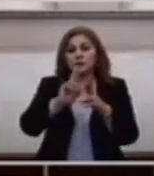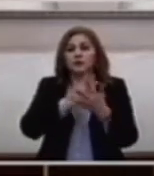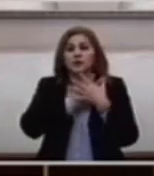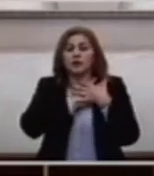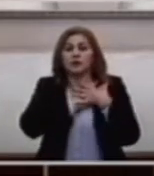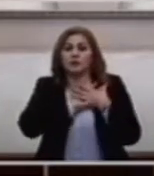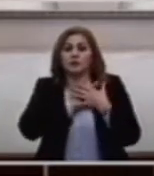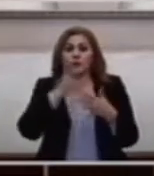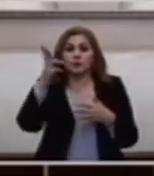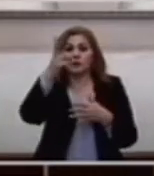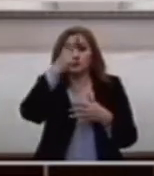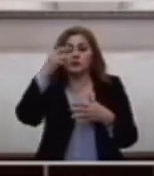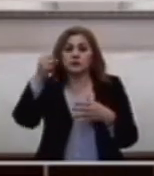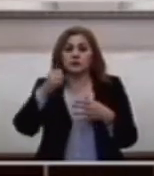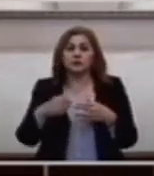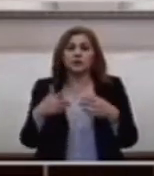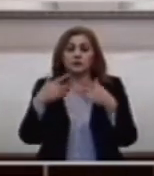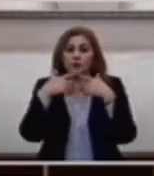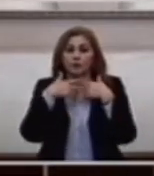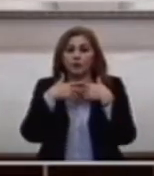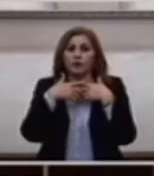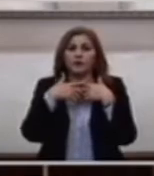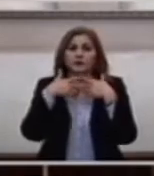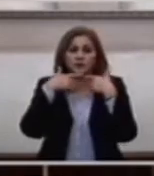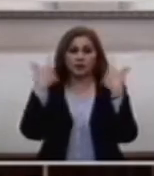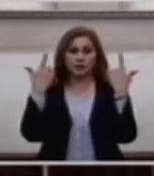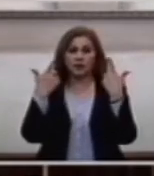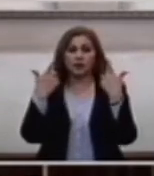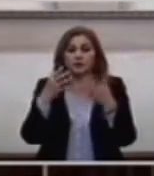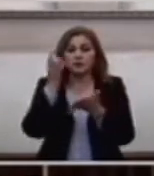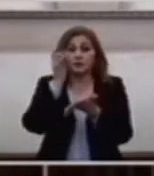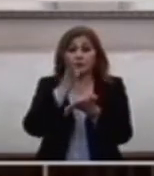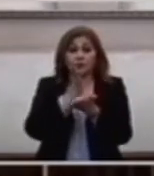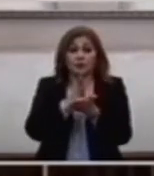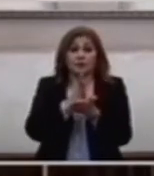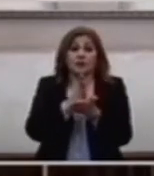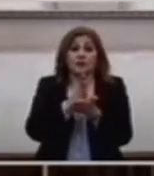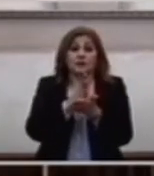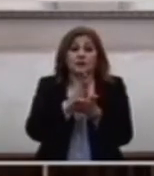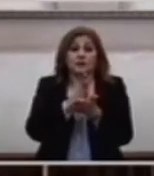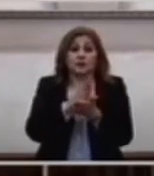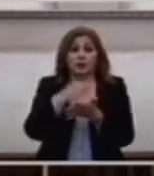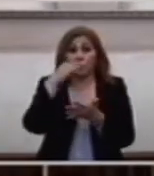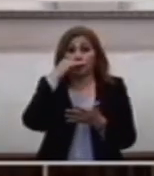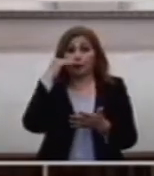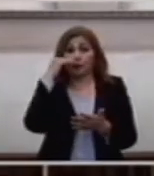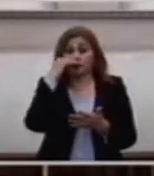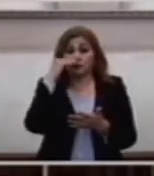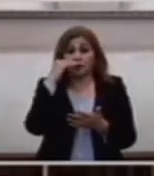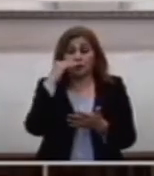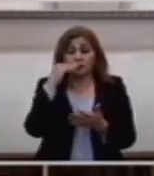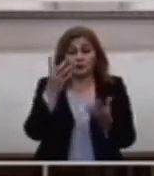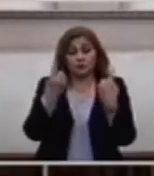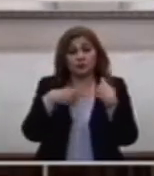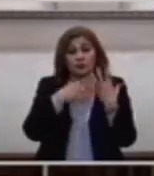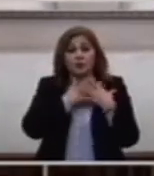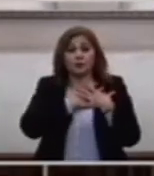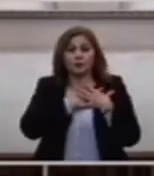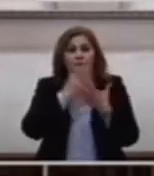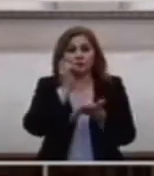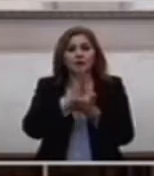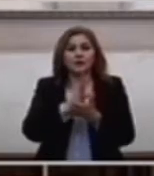Gratuitamente Solo de esta Manera Pedro Podrá llevar Adelante